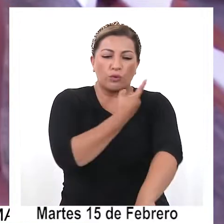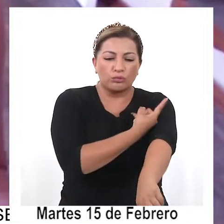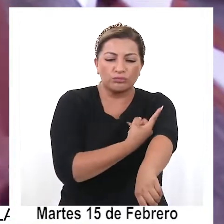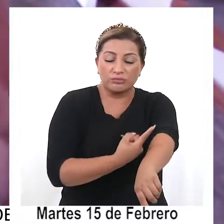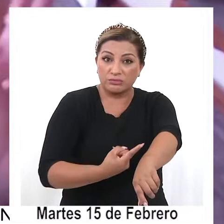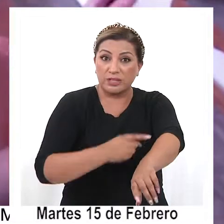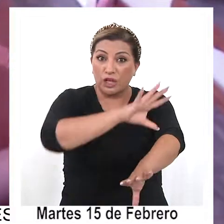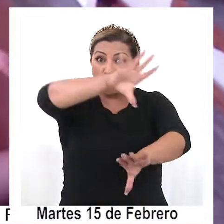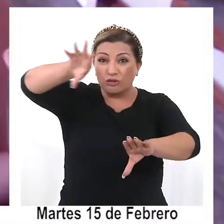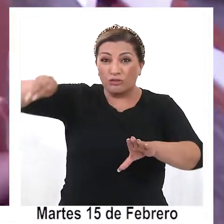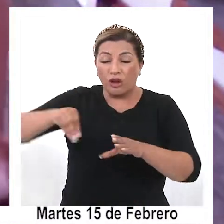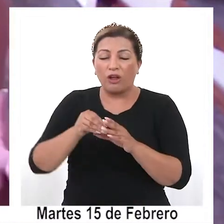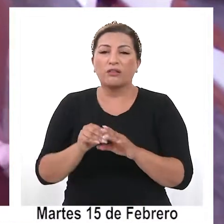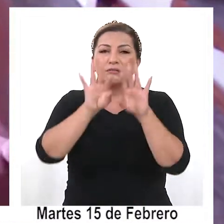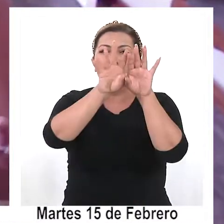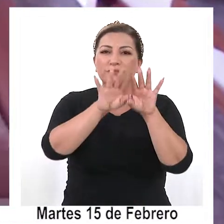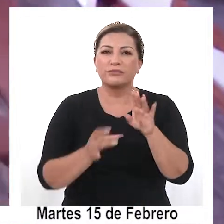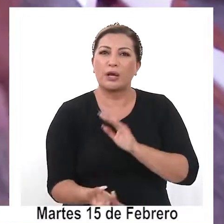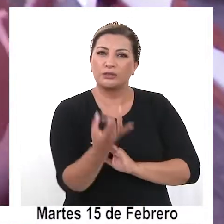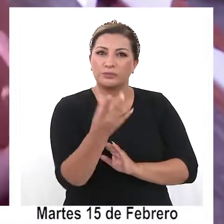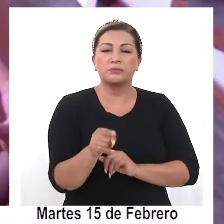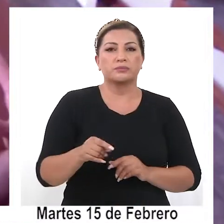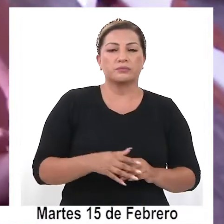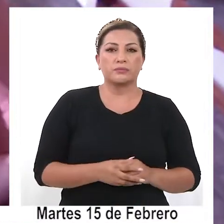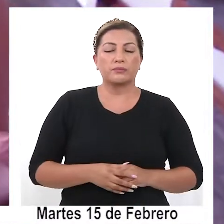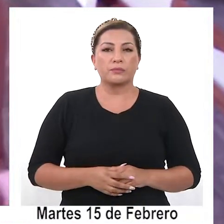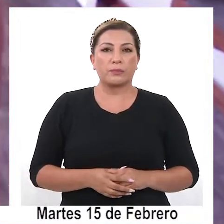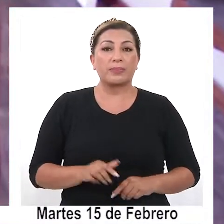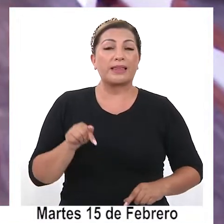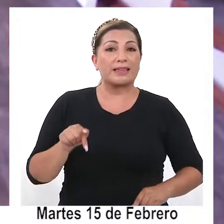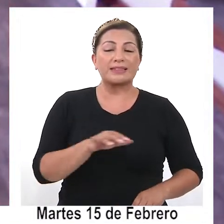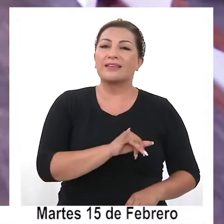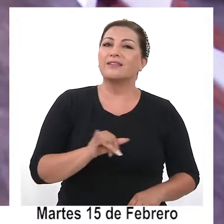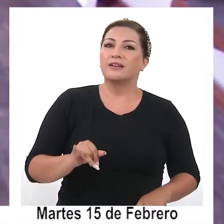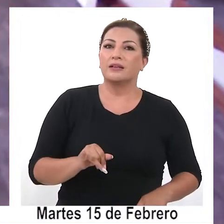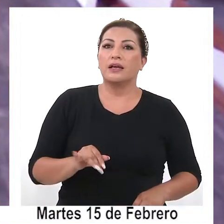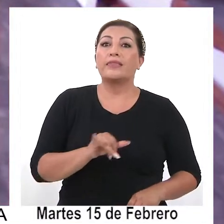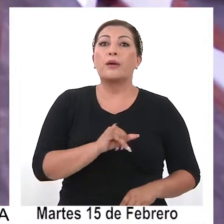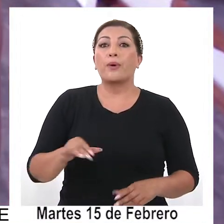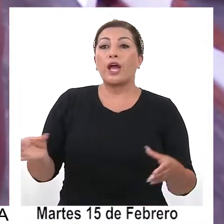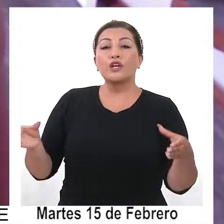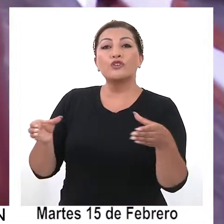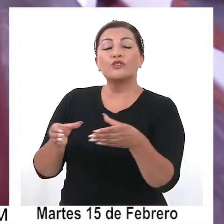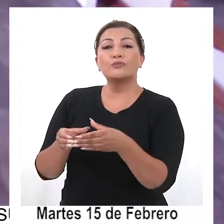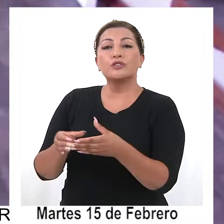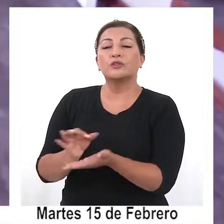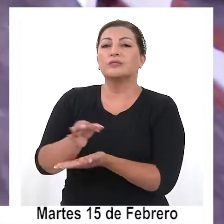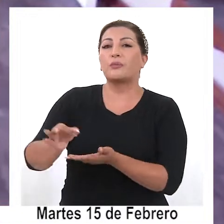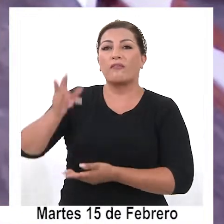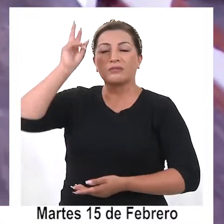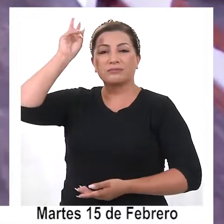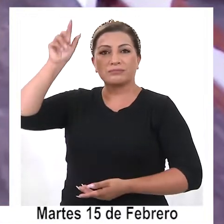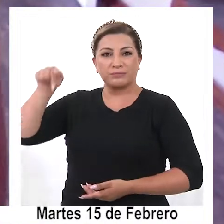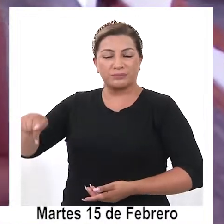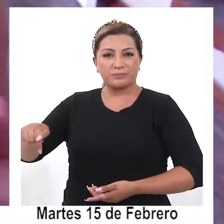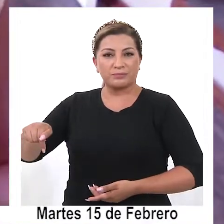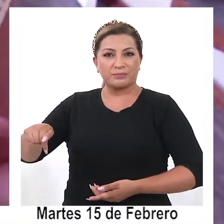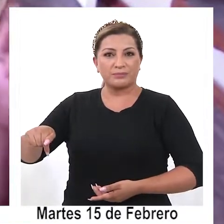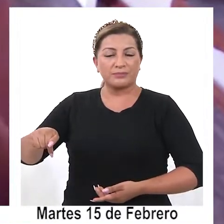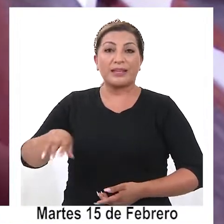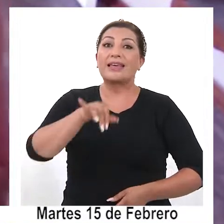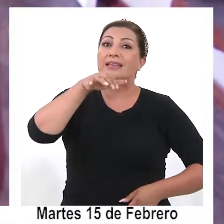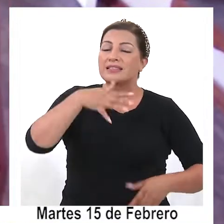Y este contenido de carácter general, esta sistematización, se va a entregar a la Comisión de Pueblos Originarios del proceso constituyente,